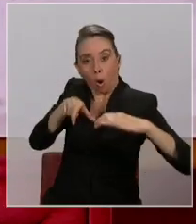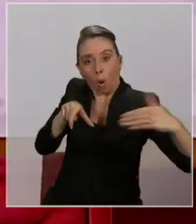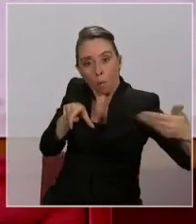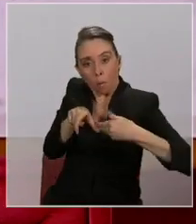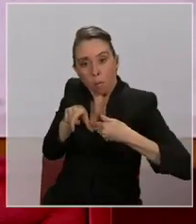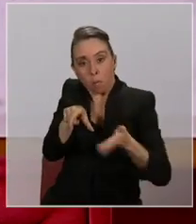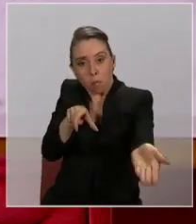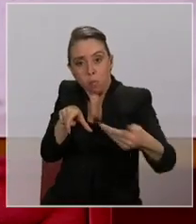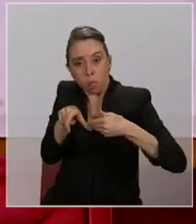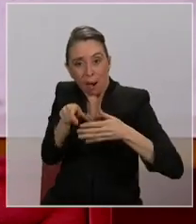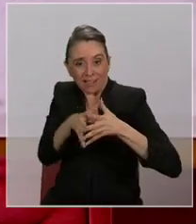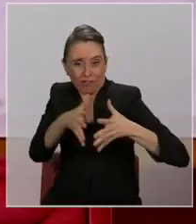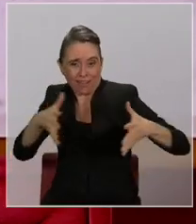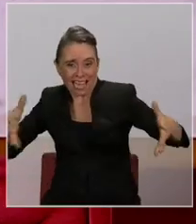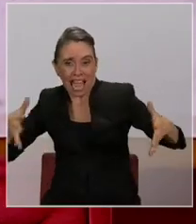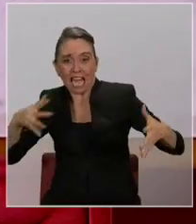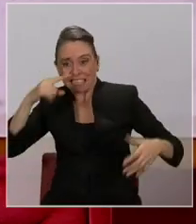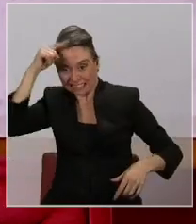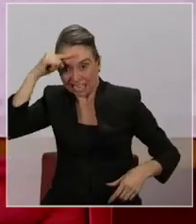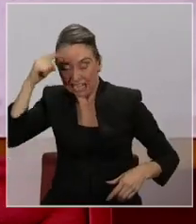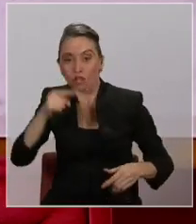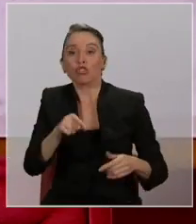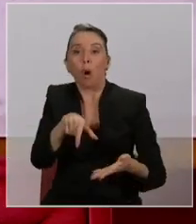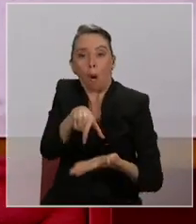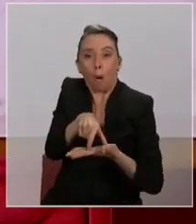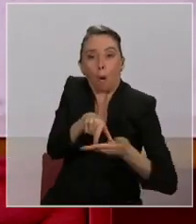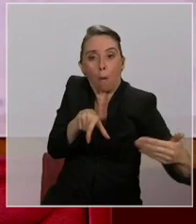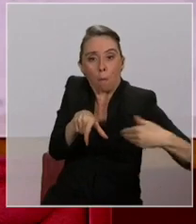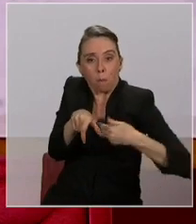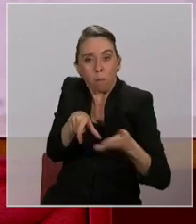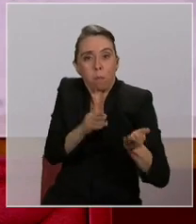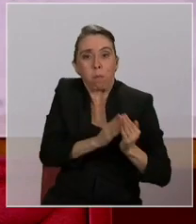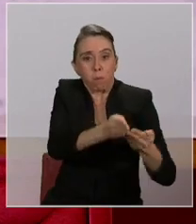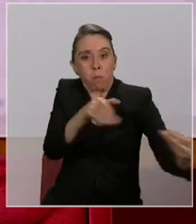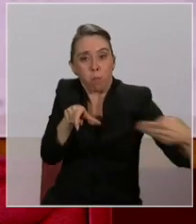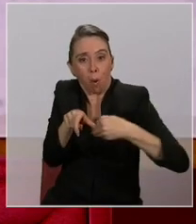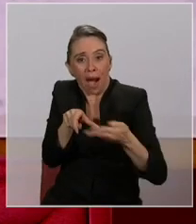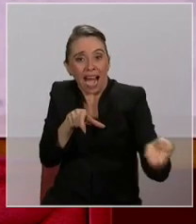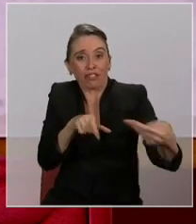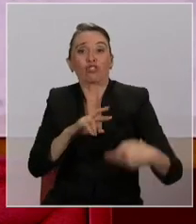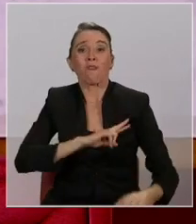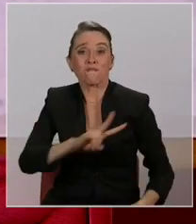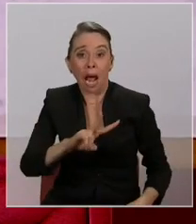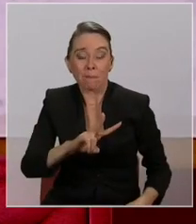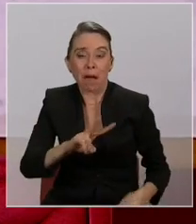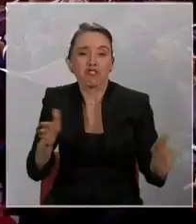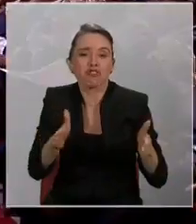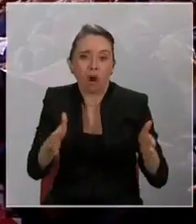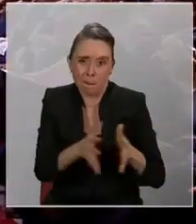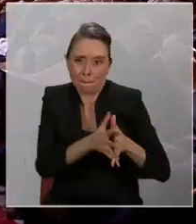Antonio y de la ampliación del puerto de Valparaíso. ¡Gracias!